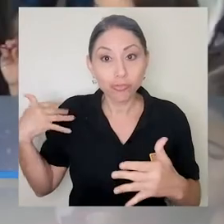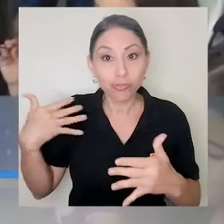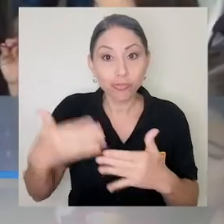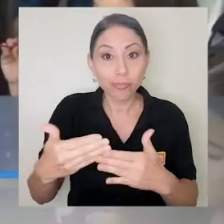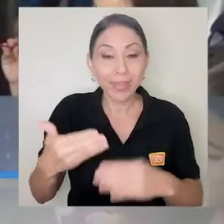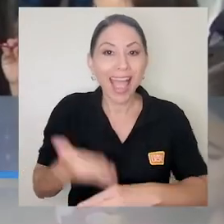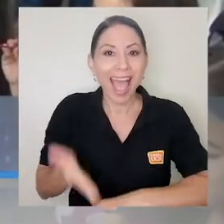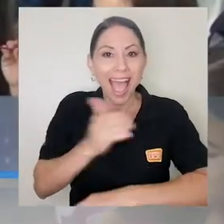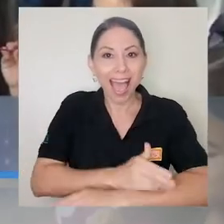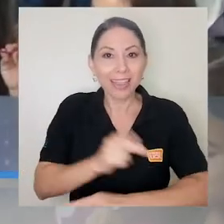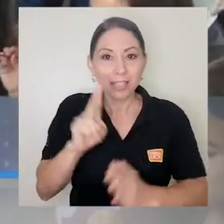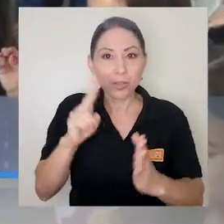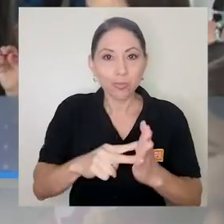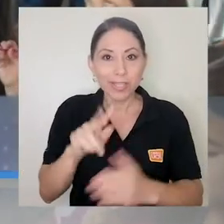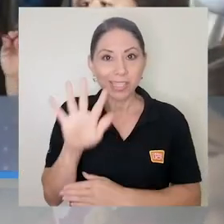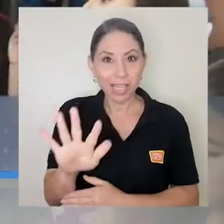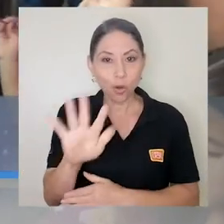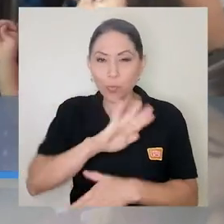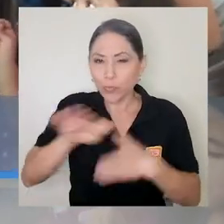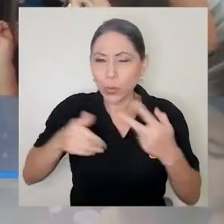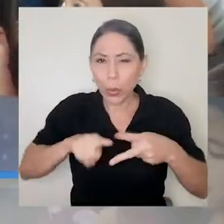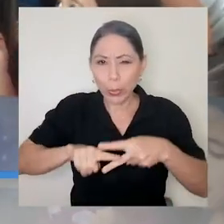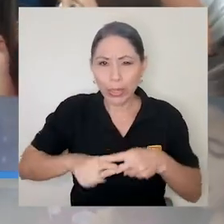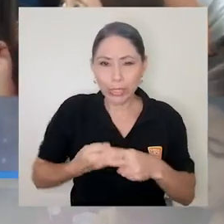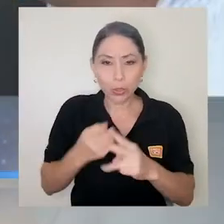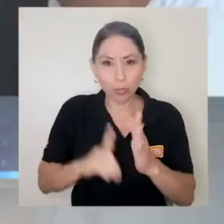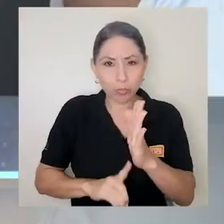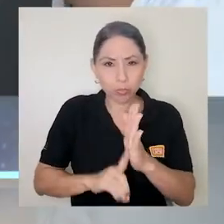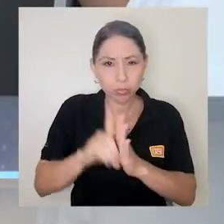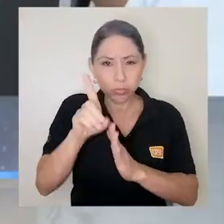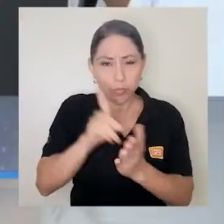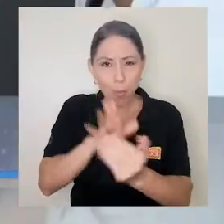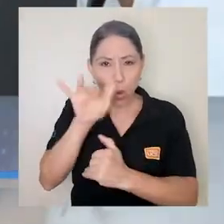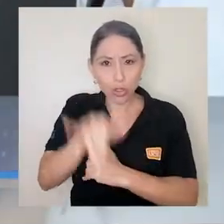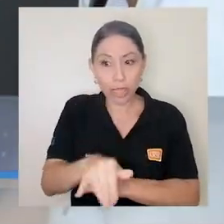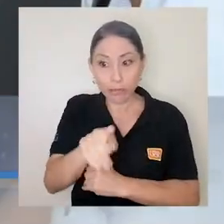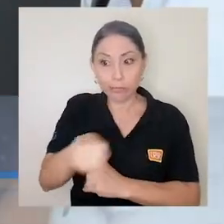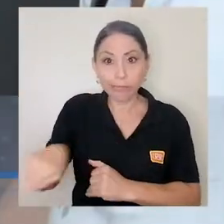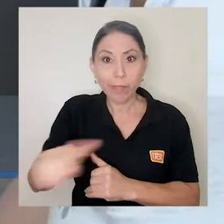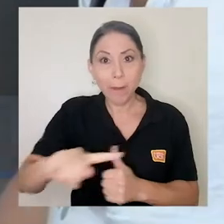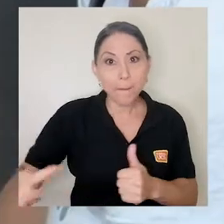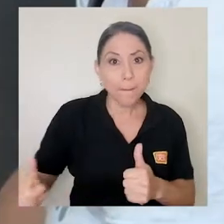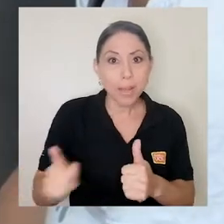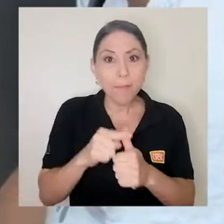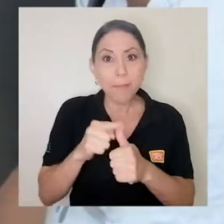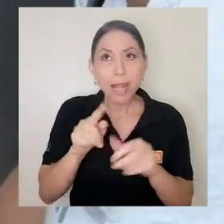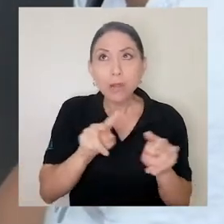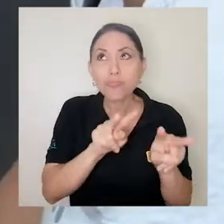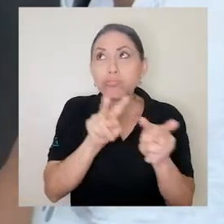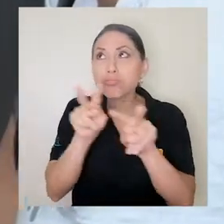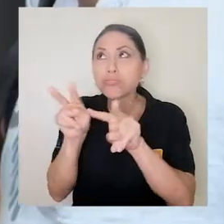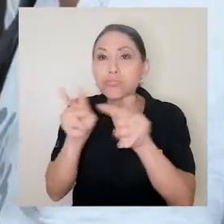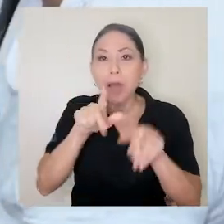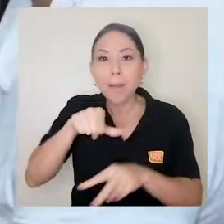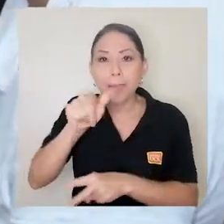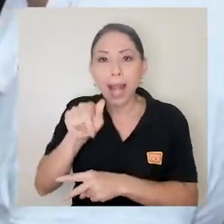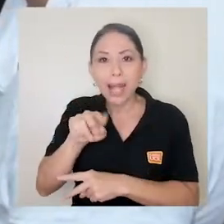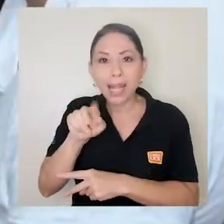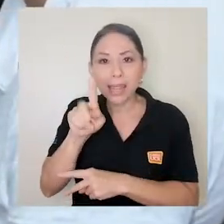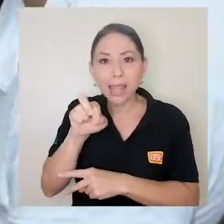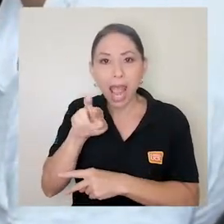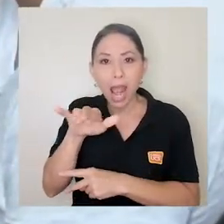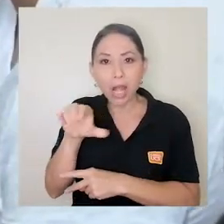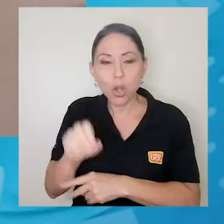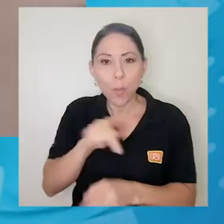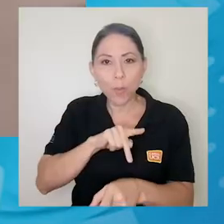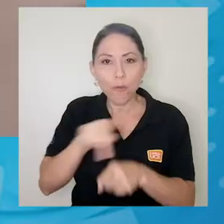antes del año 2005 cuando todo inició para desarrollar este proyecto y convertirse en el primer planetario profesional del país